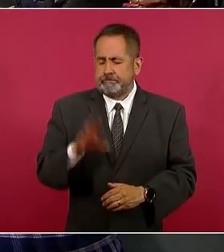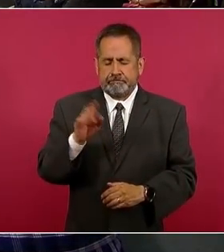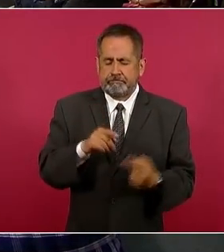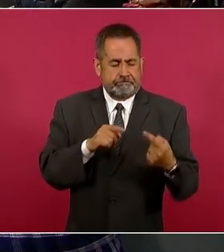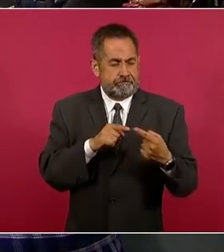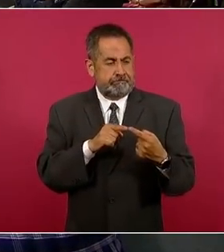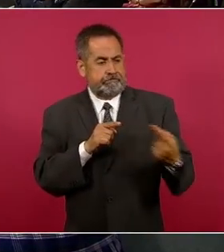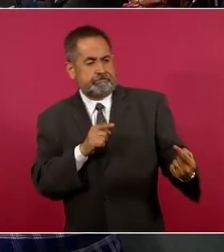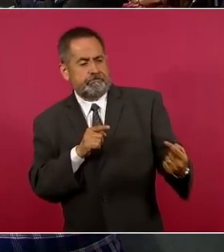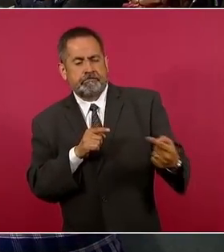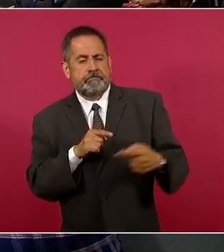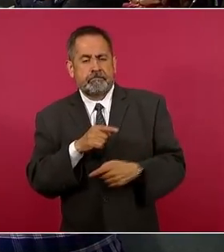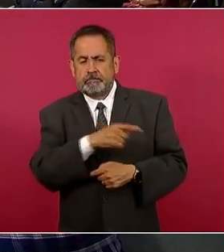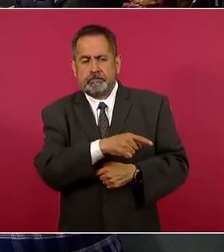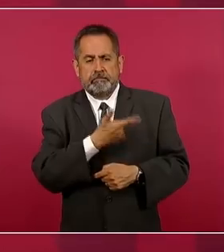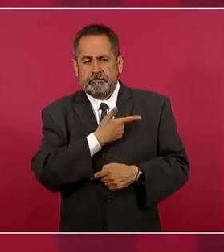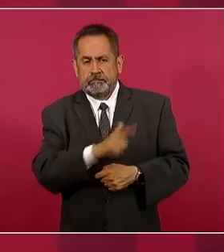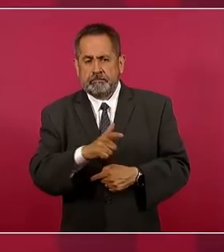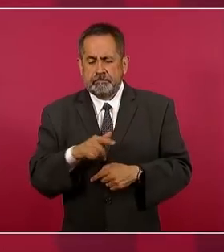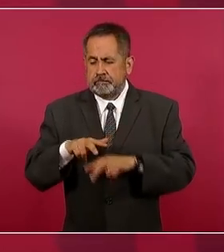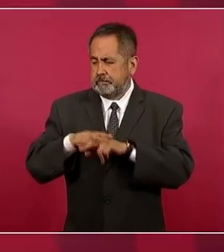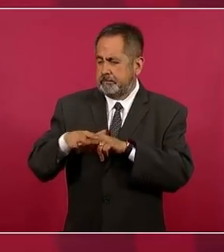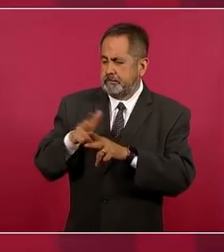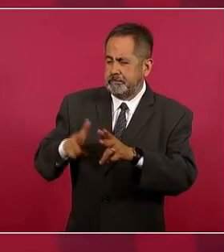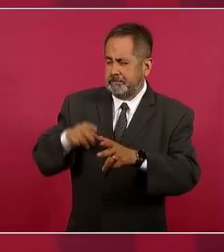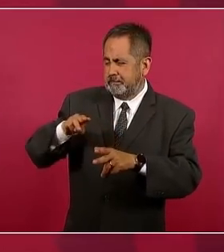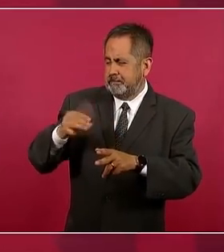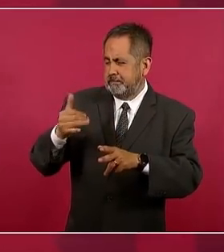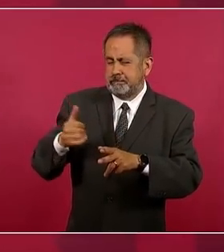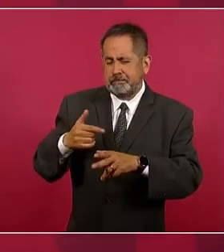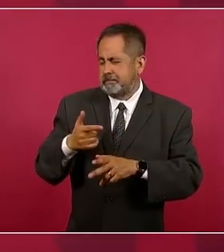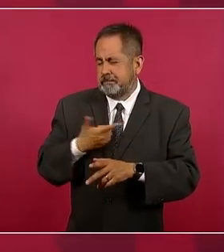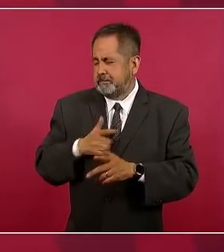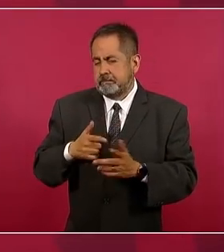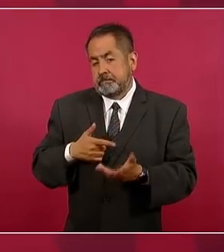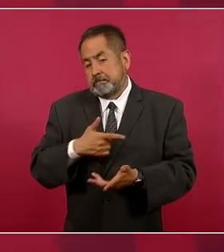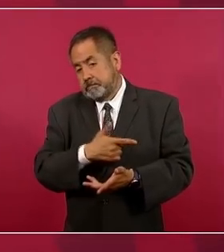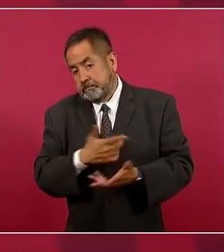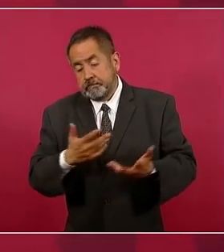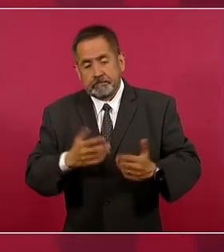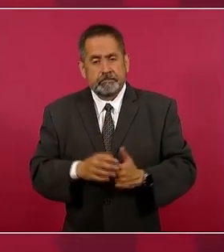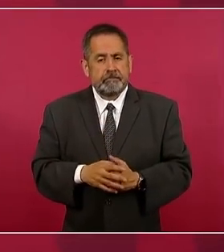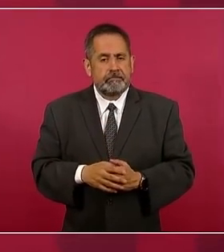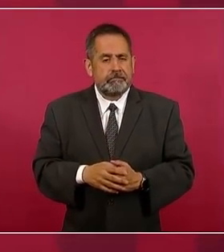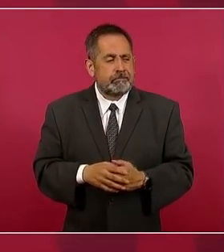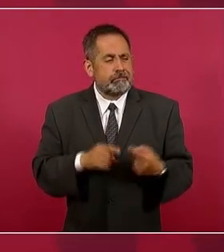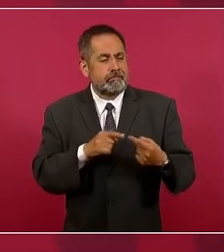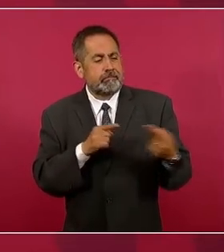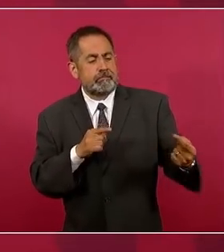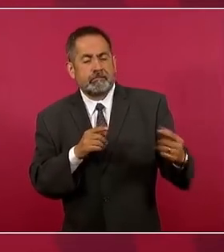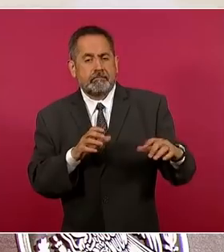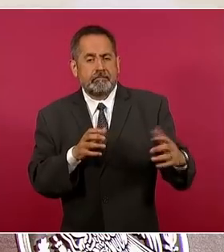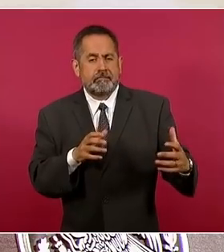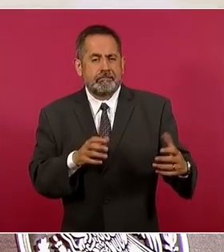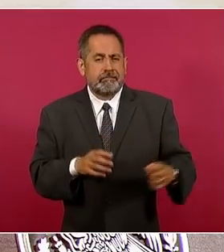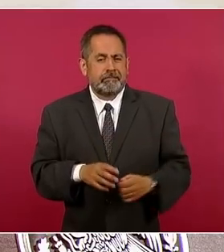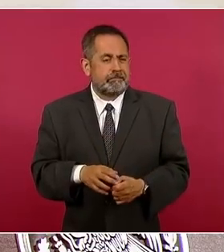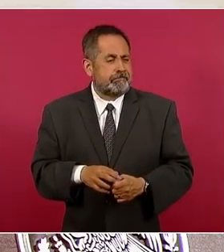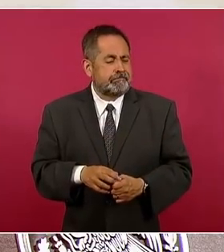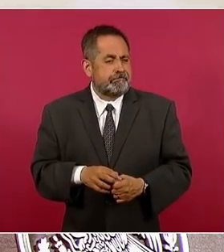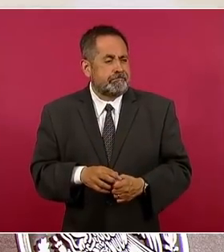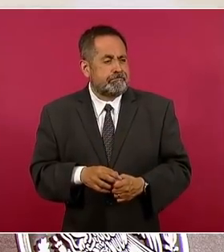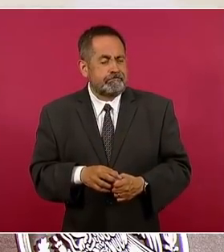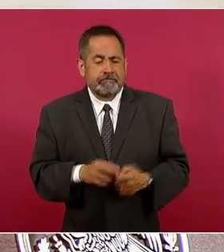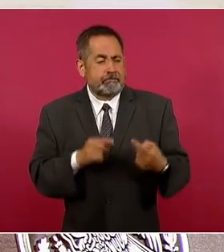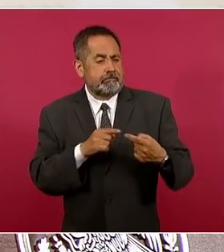al Tren Maya y no sólo al Tren Maya, son opositores a